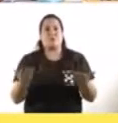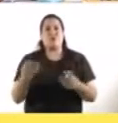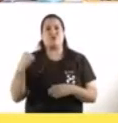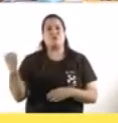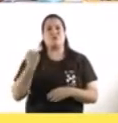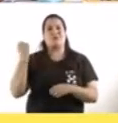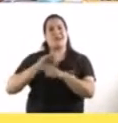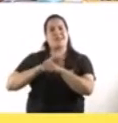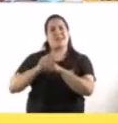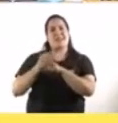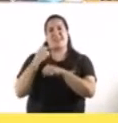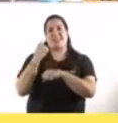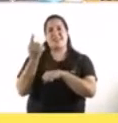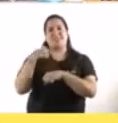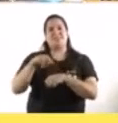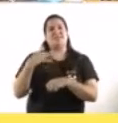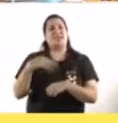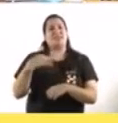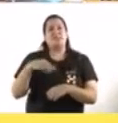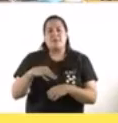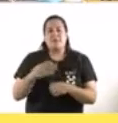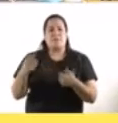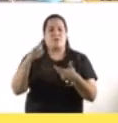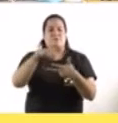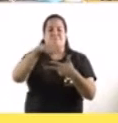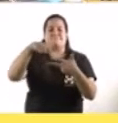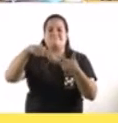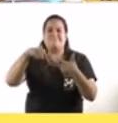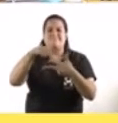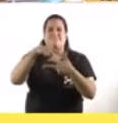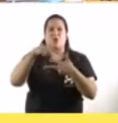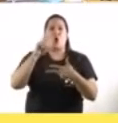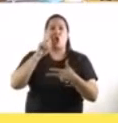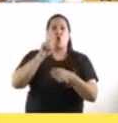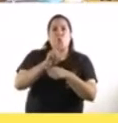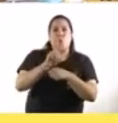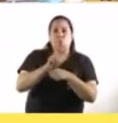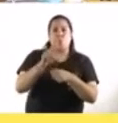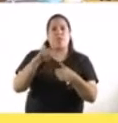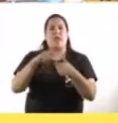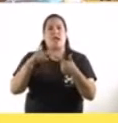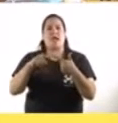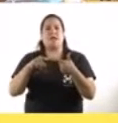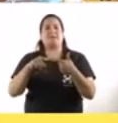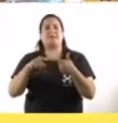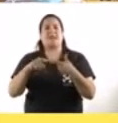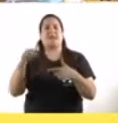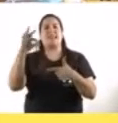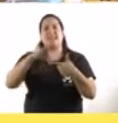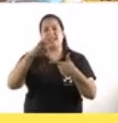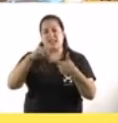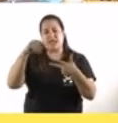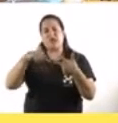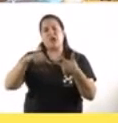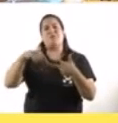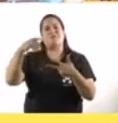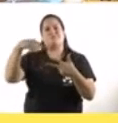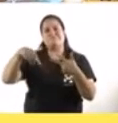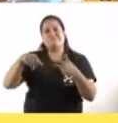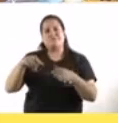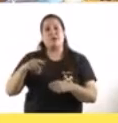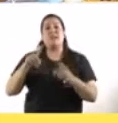refocalizar, reintensificar los testeos, refocalizar los cuidados y sobre todo en esta época del año donde empiezan los primeros fríos,